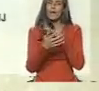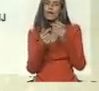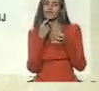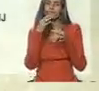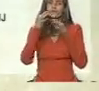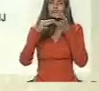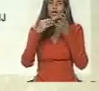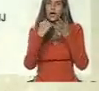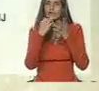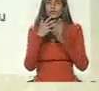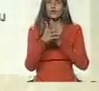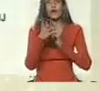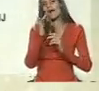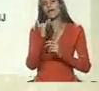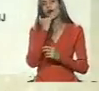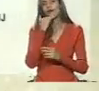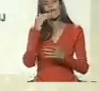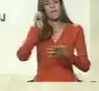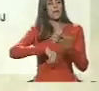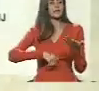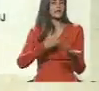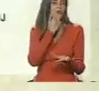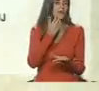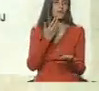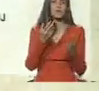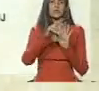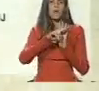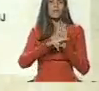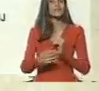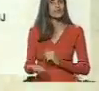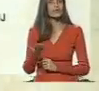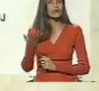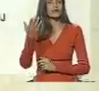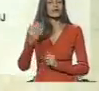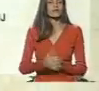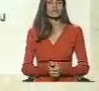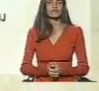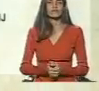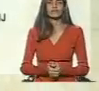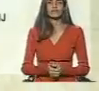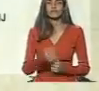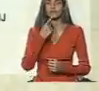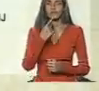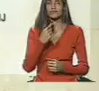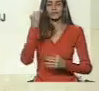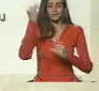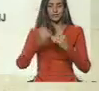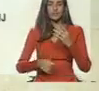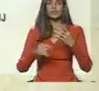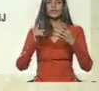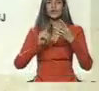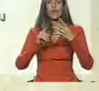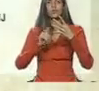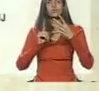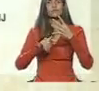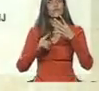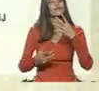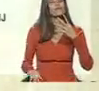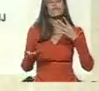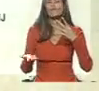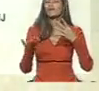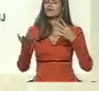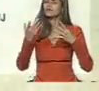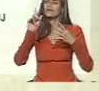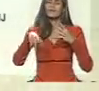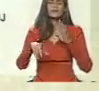al tener un vacío en una norma tan importante como esta. Y el último aspecto fundamental del